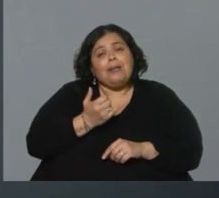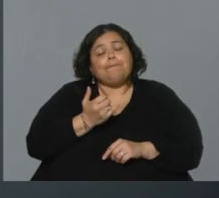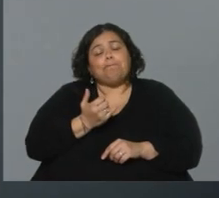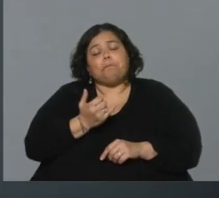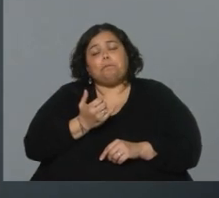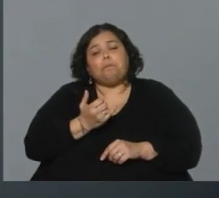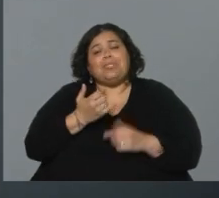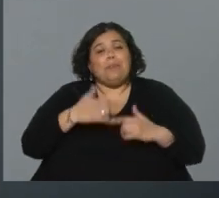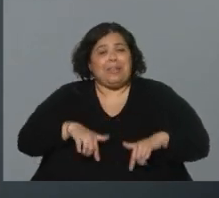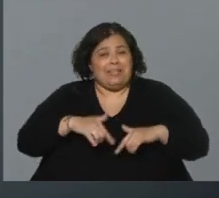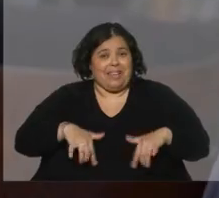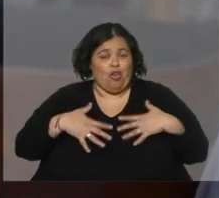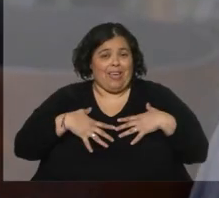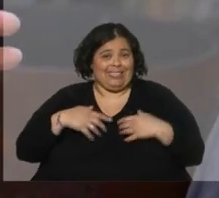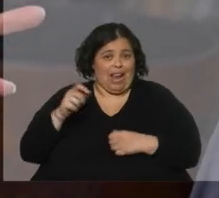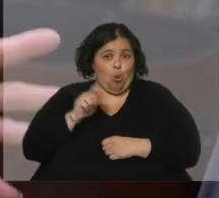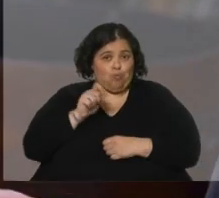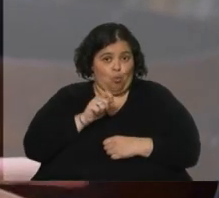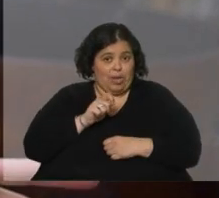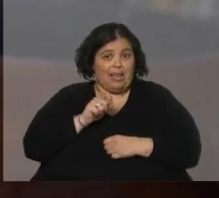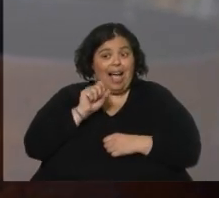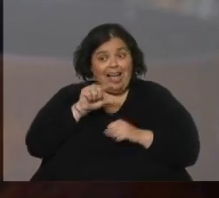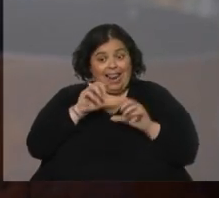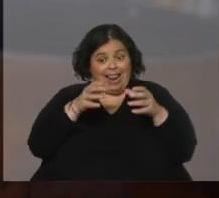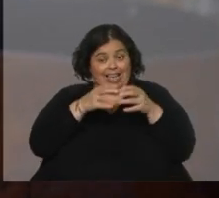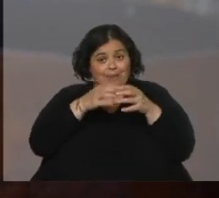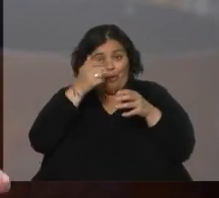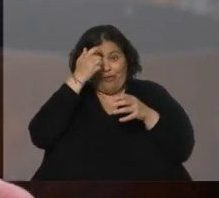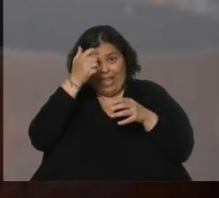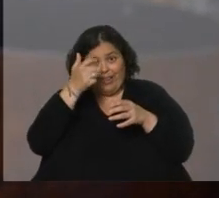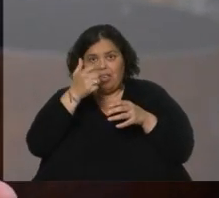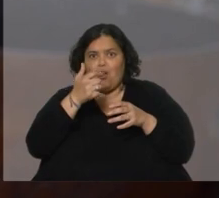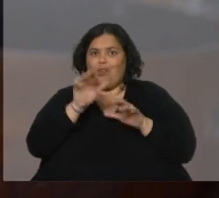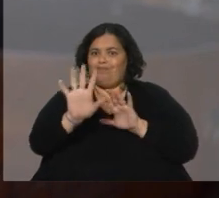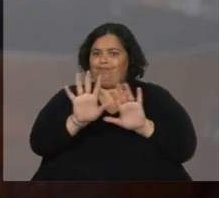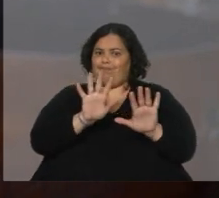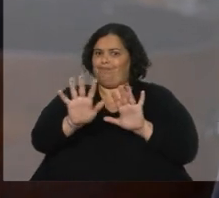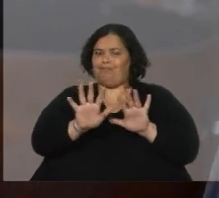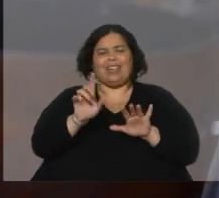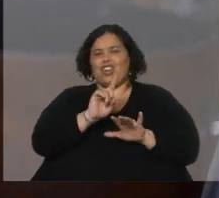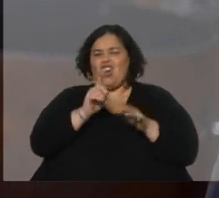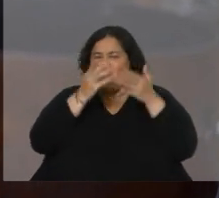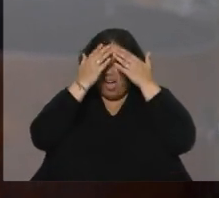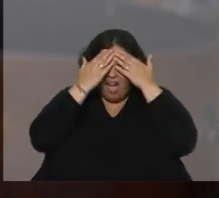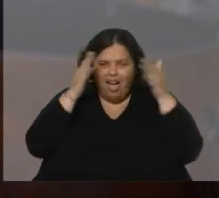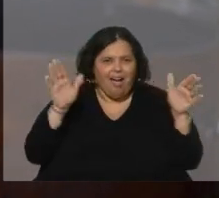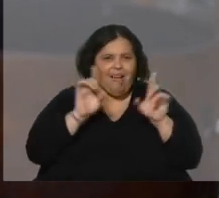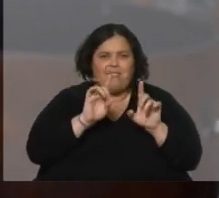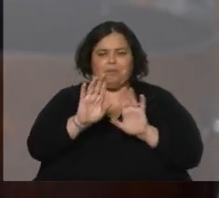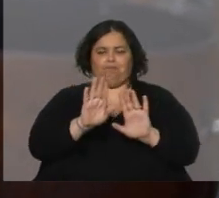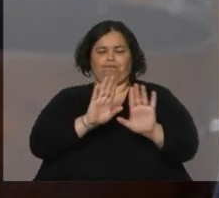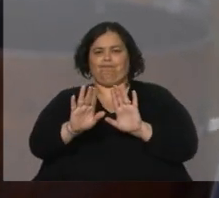Ministerio de Salud Pública que dentro de lo que es el equipo técnico ha sido muy resistente y ha sido muy